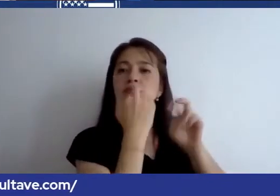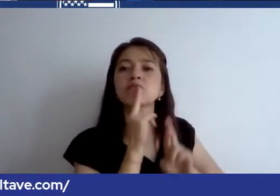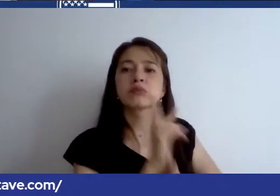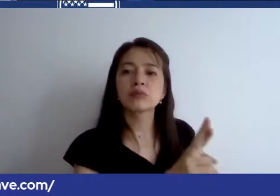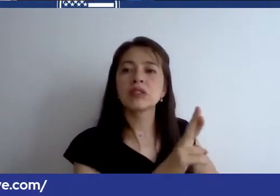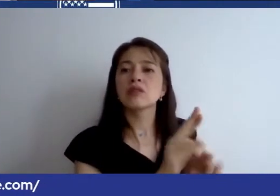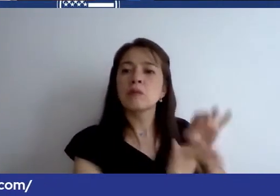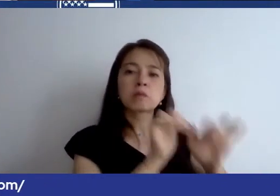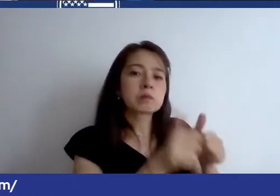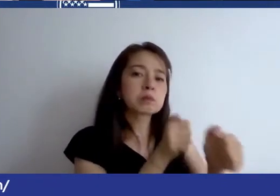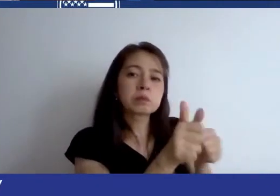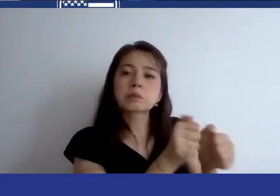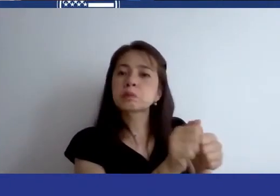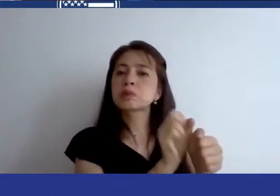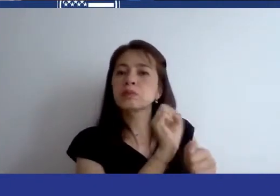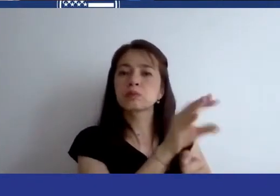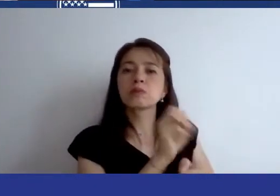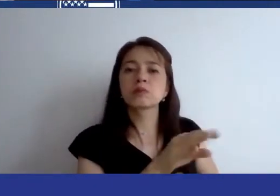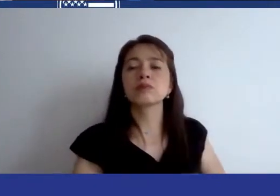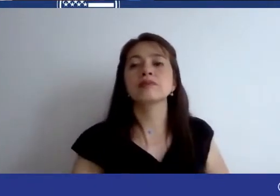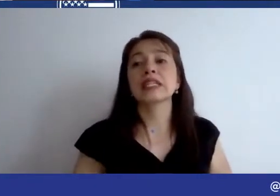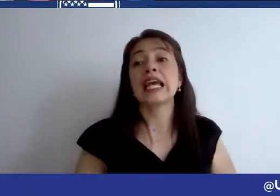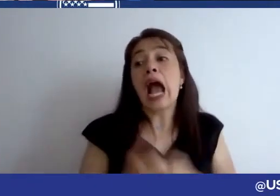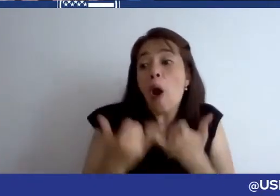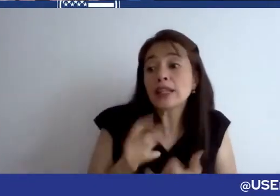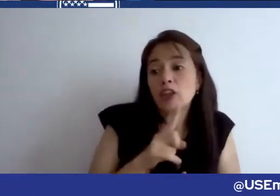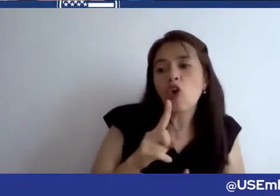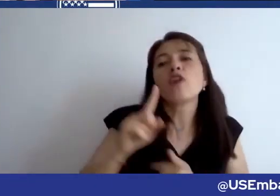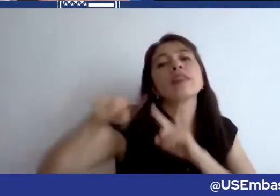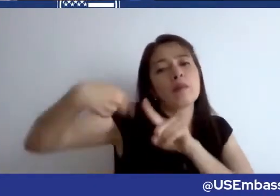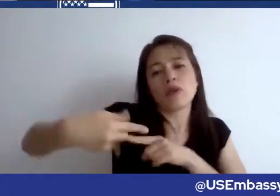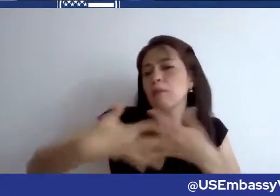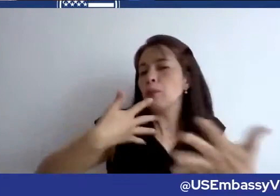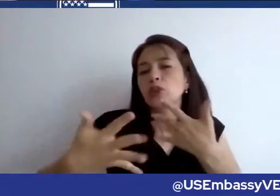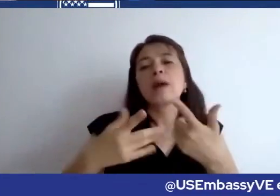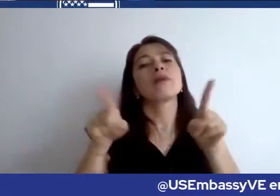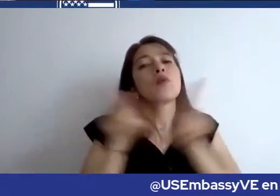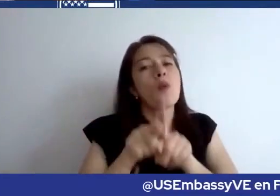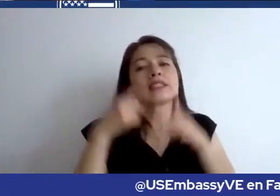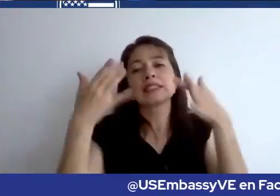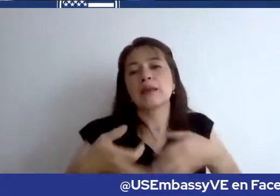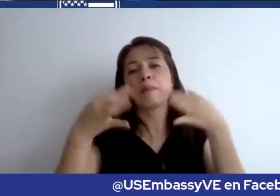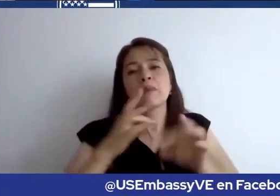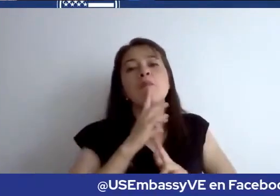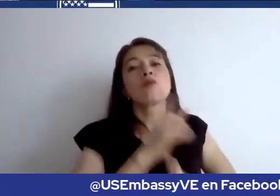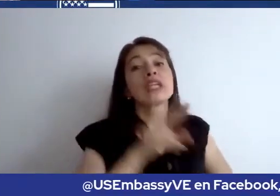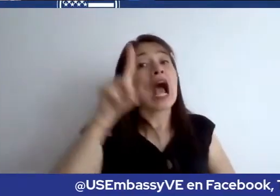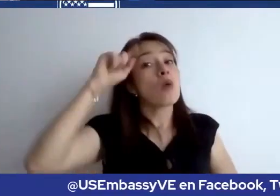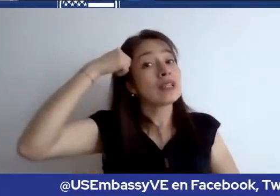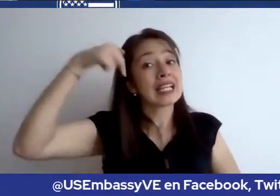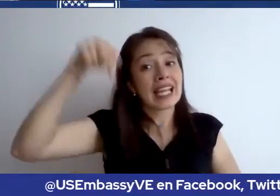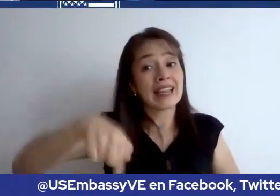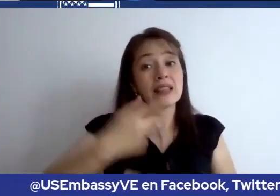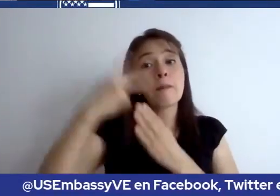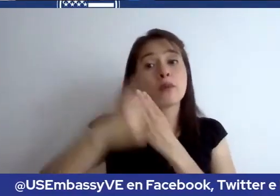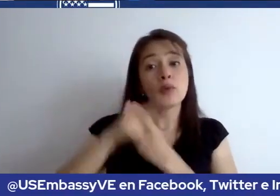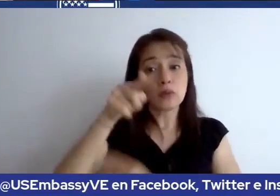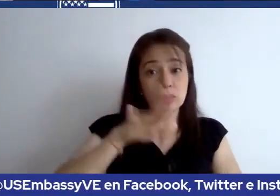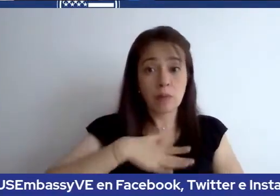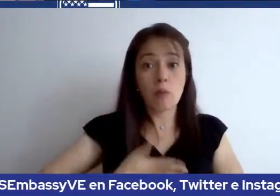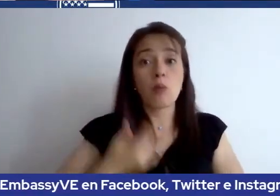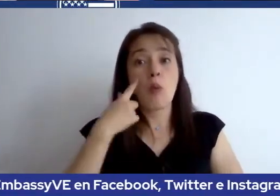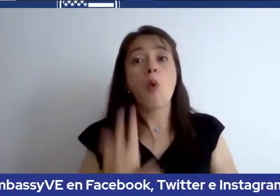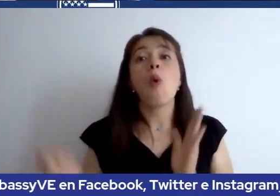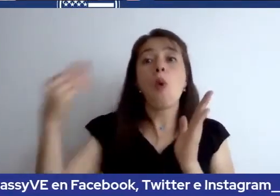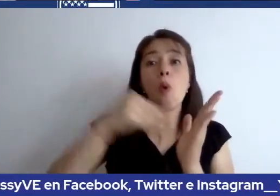nosotros vamos a responder si no ahorita en el futuro. Y se puede ver este programa de nuevo. Cuando quiere, puede